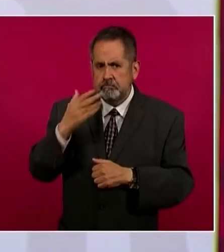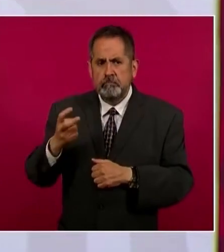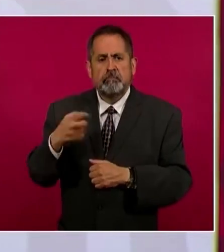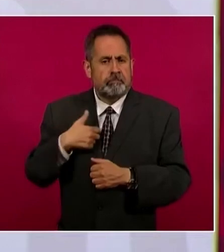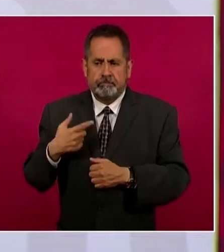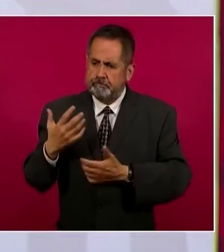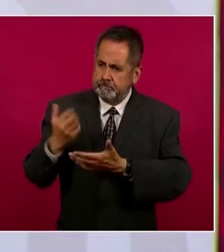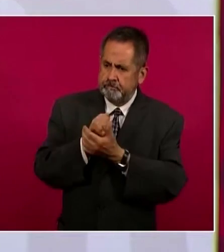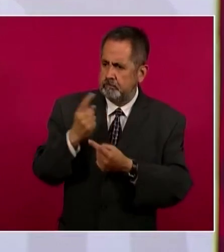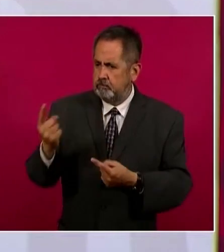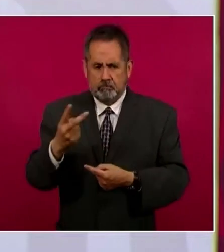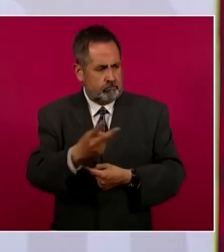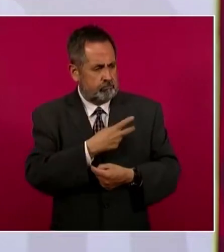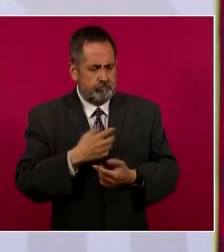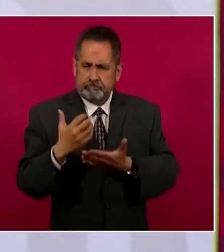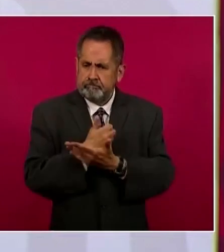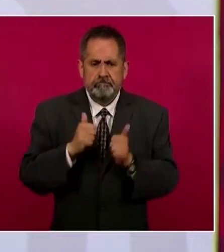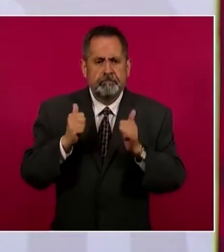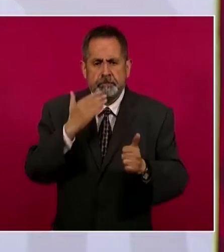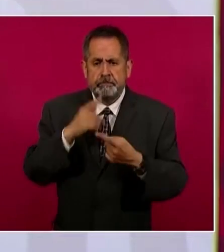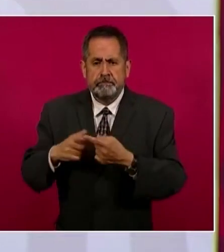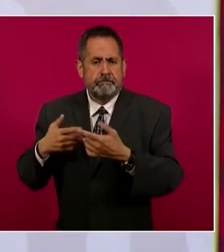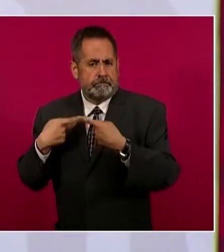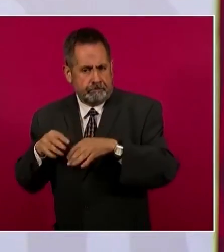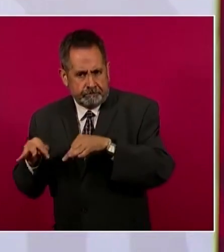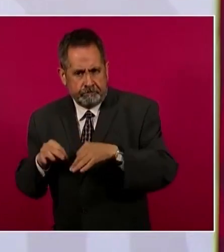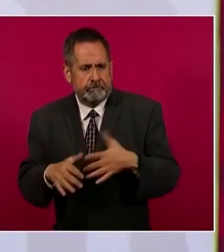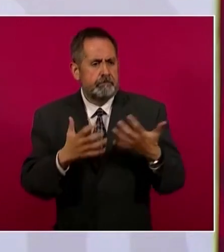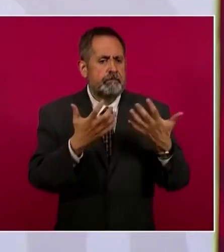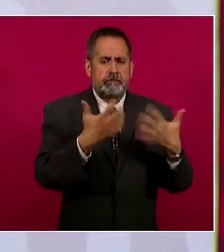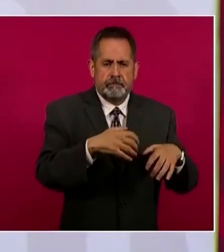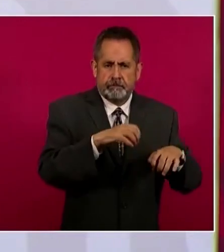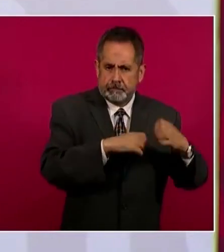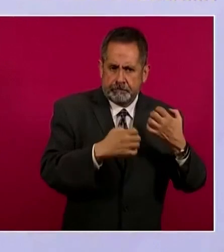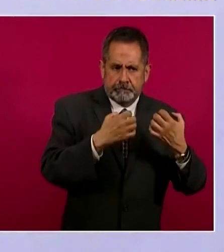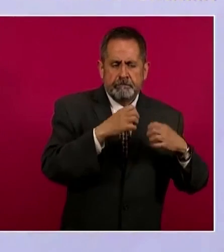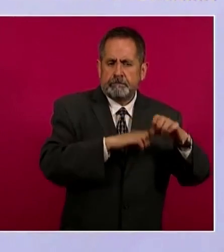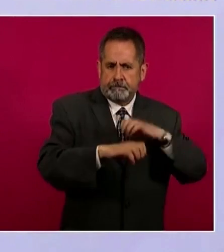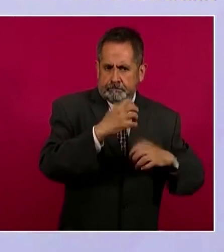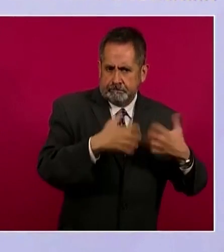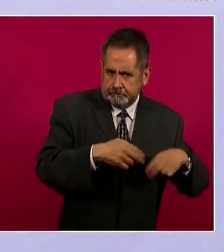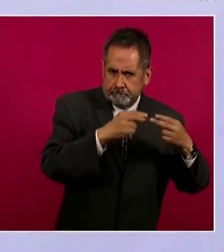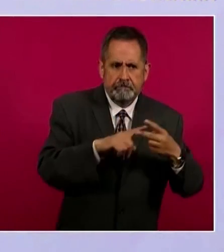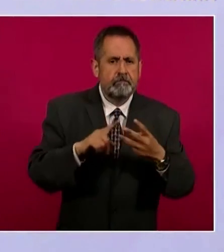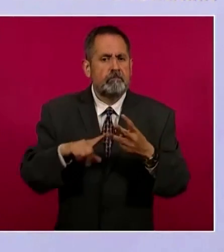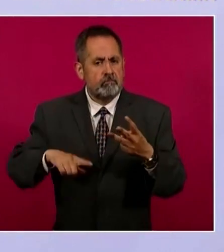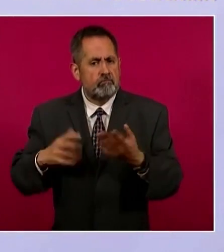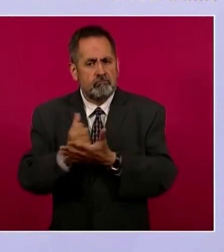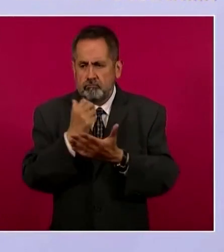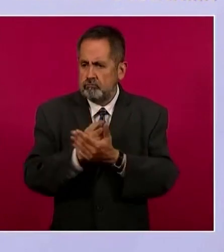ganamos las tres partes, los trabajadores, las empresas y el gobierno. Eso debe de ser la manera en que